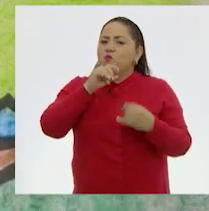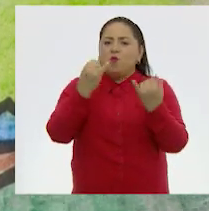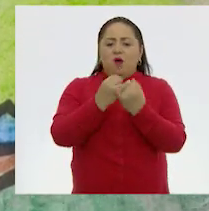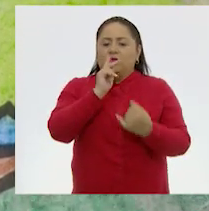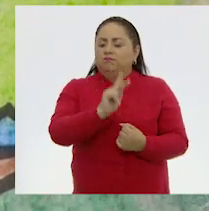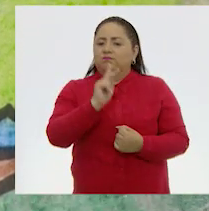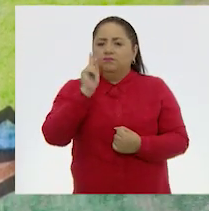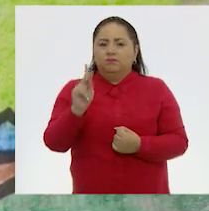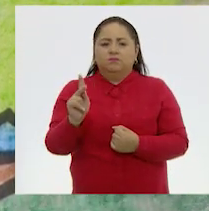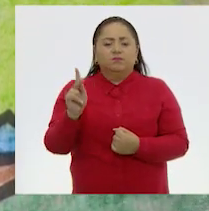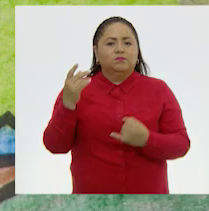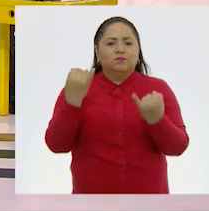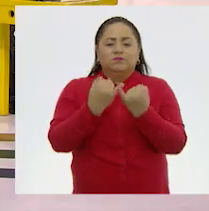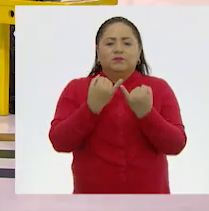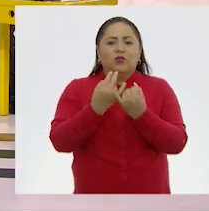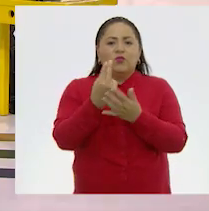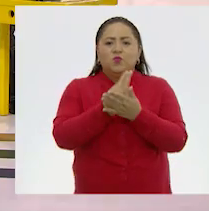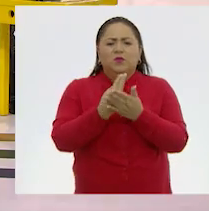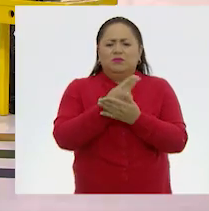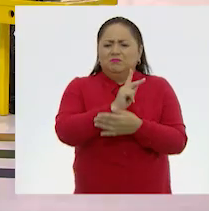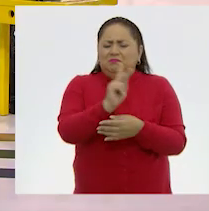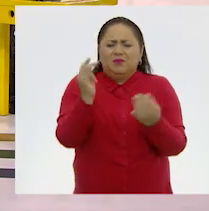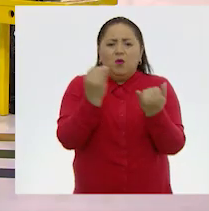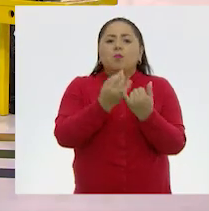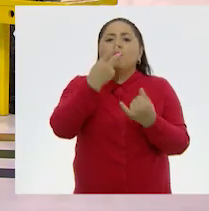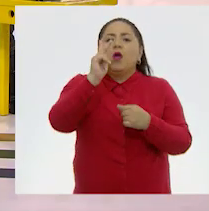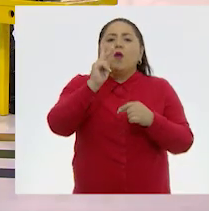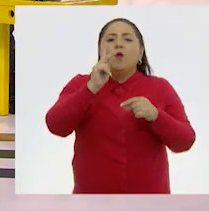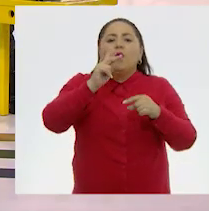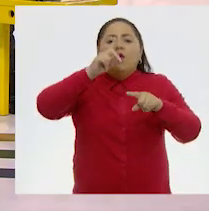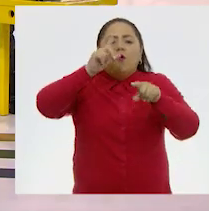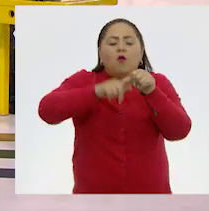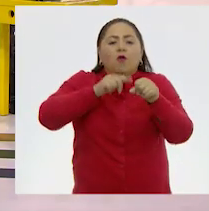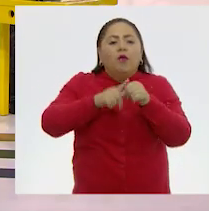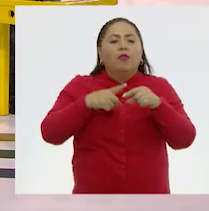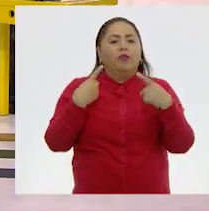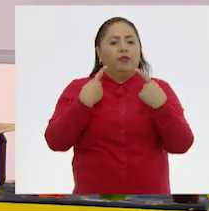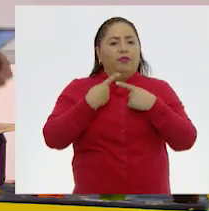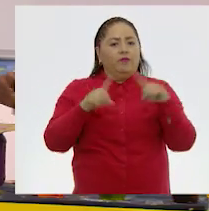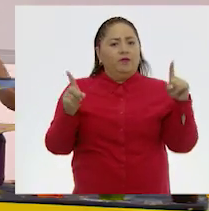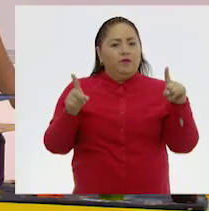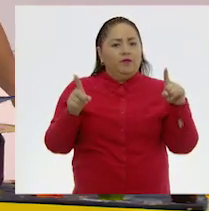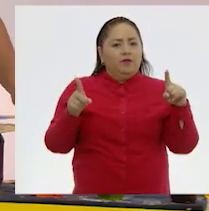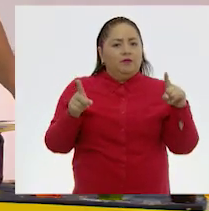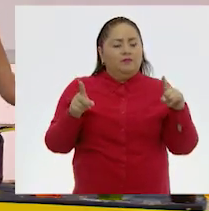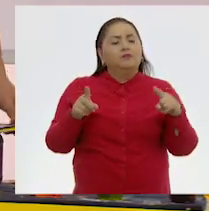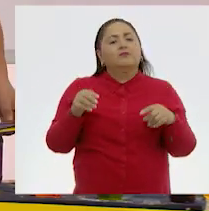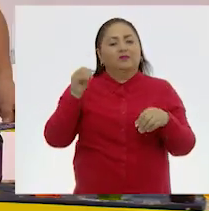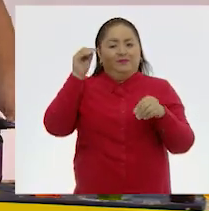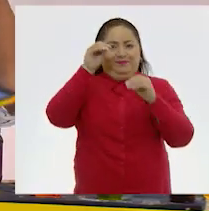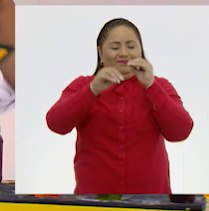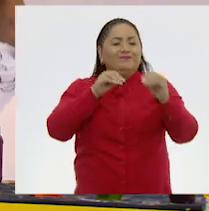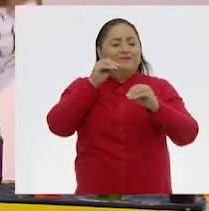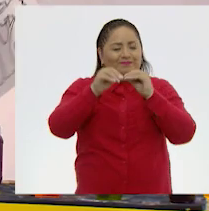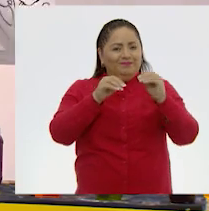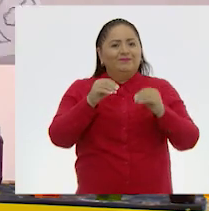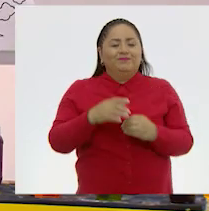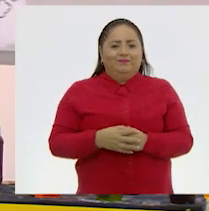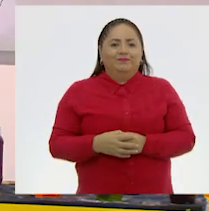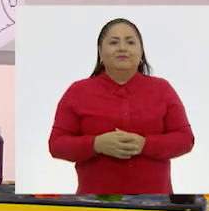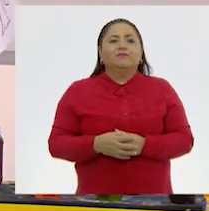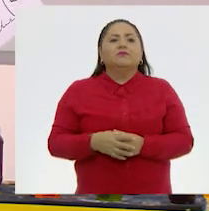digamos que la representación, el dibujo es exactamente el mismo, pero a la hora de agregarle los colores